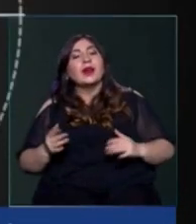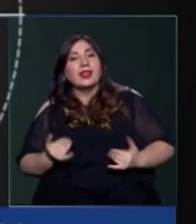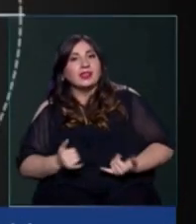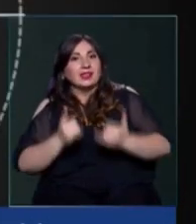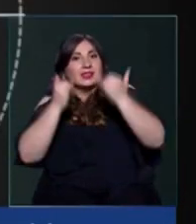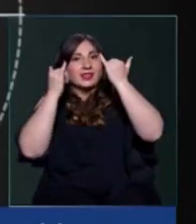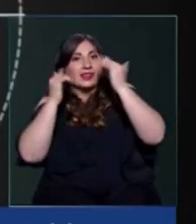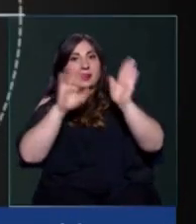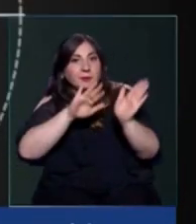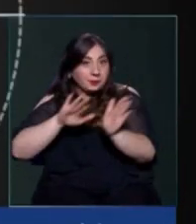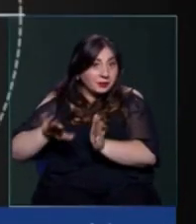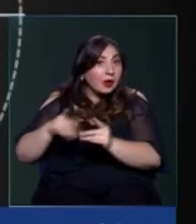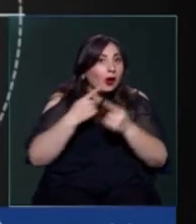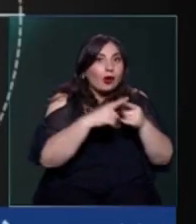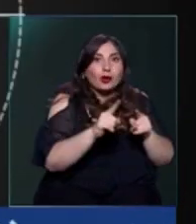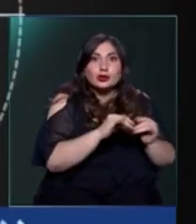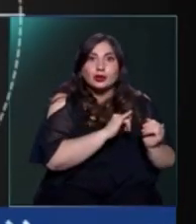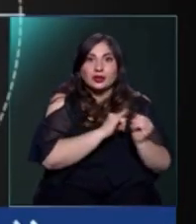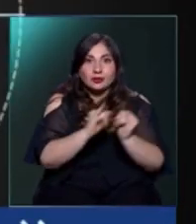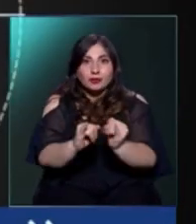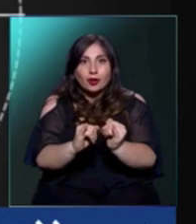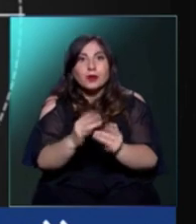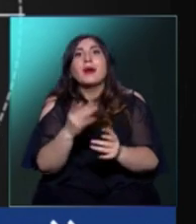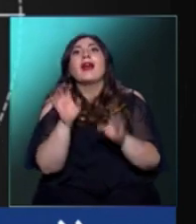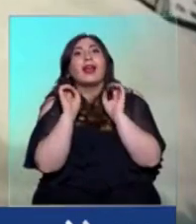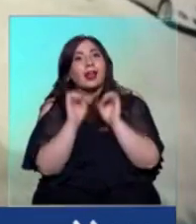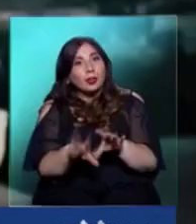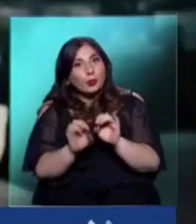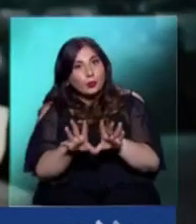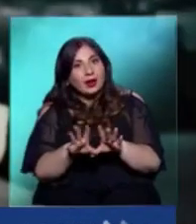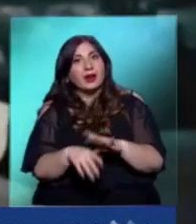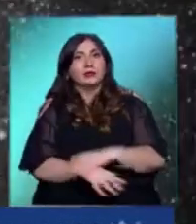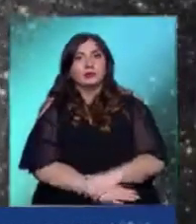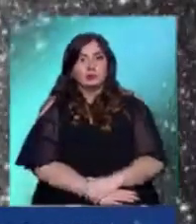pero también hay otros que informan e incluso educan.